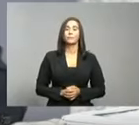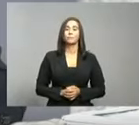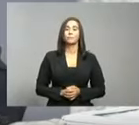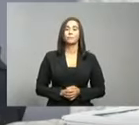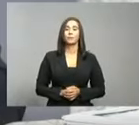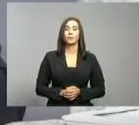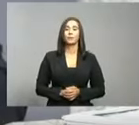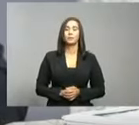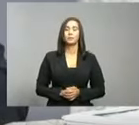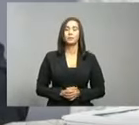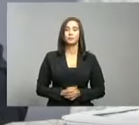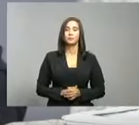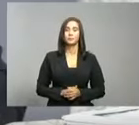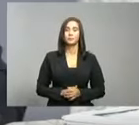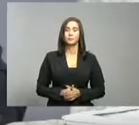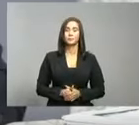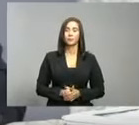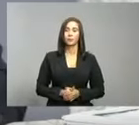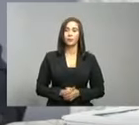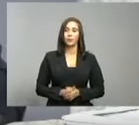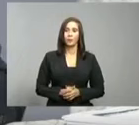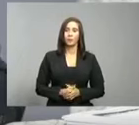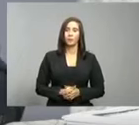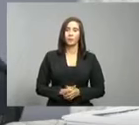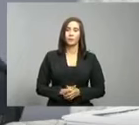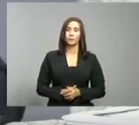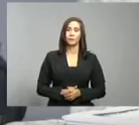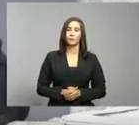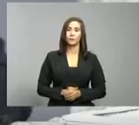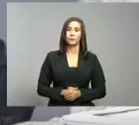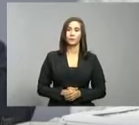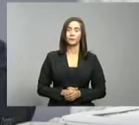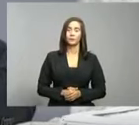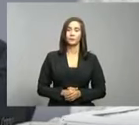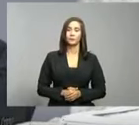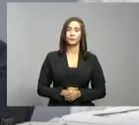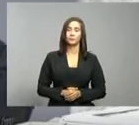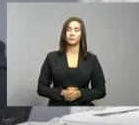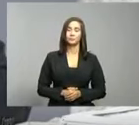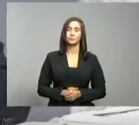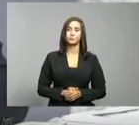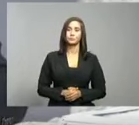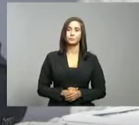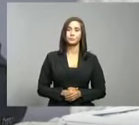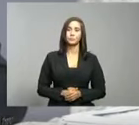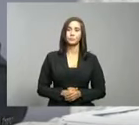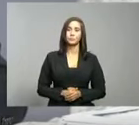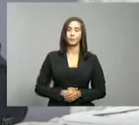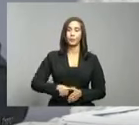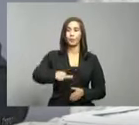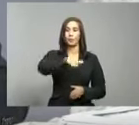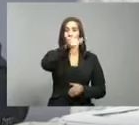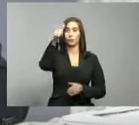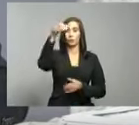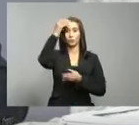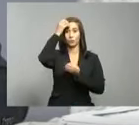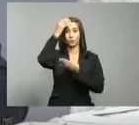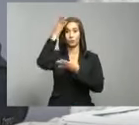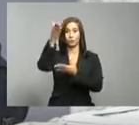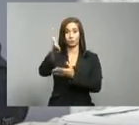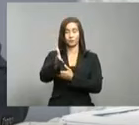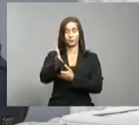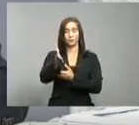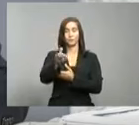Por otra parte, informamos que el próximo viernes tenemos